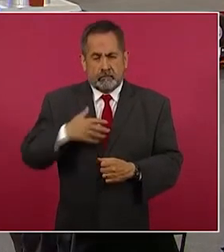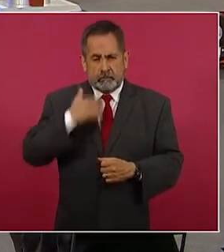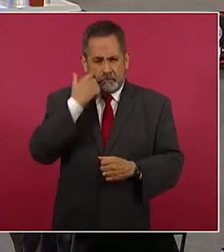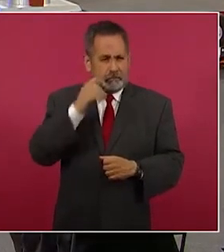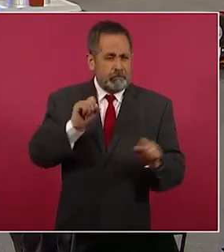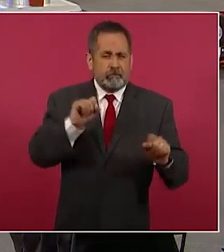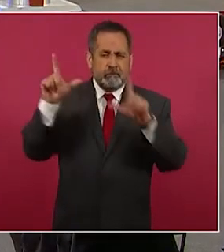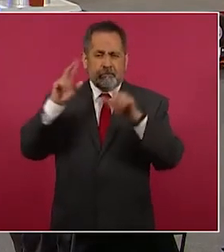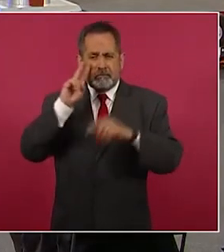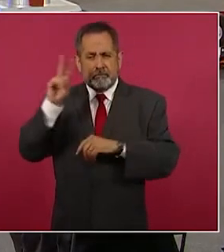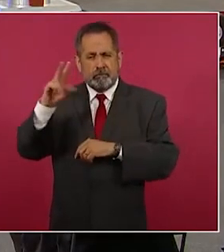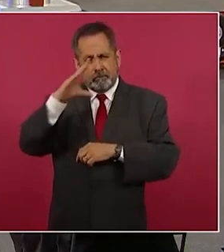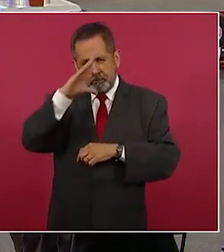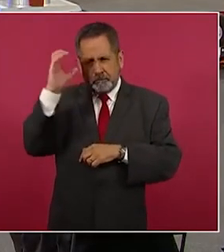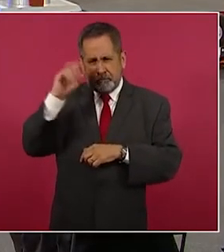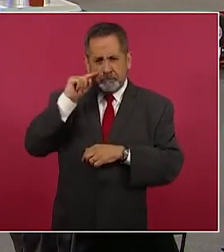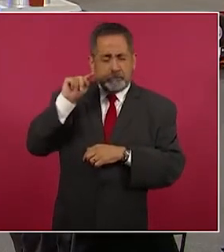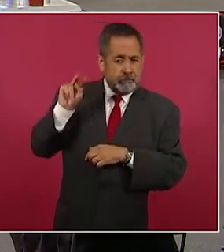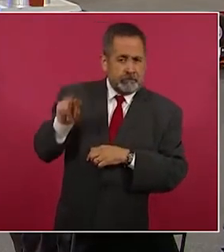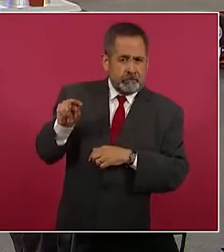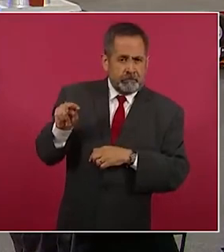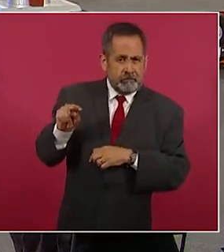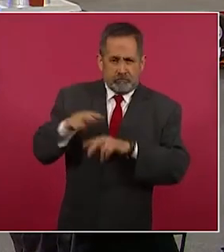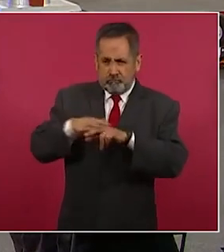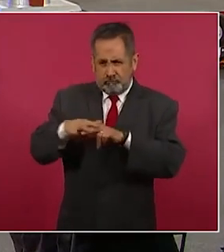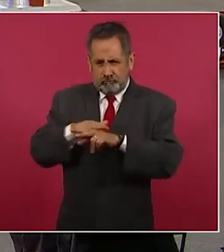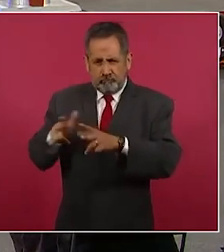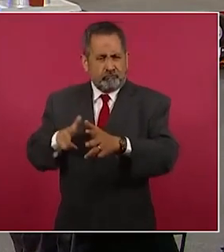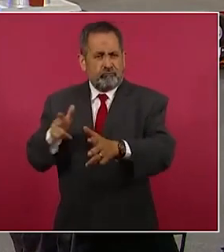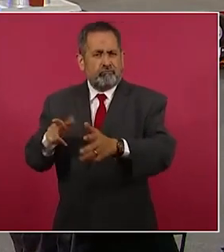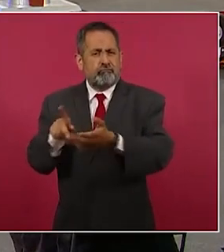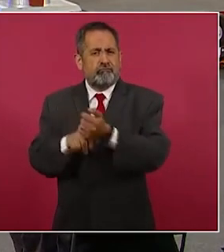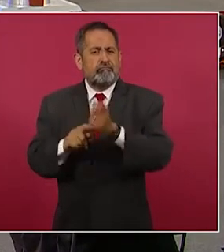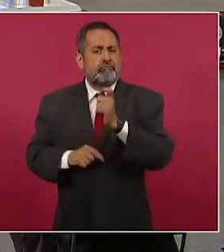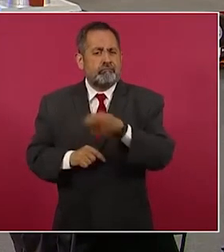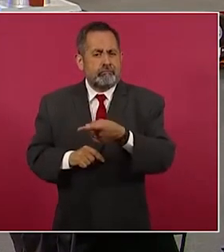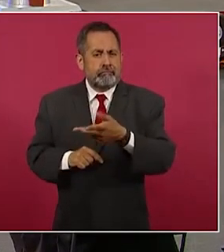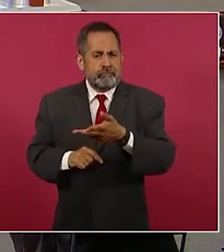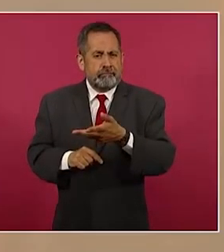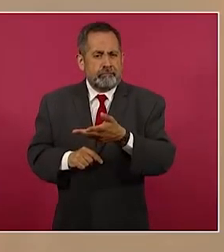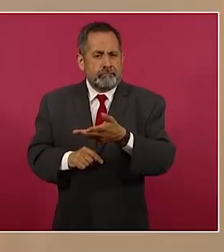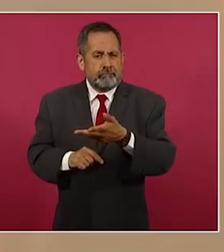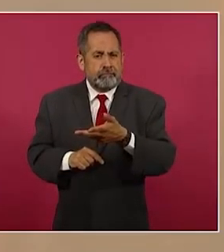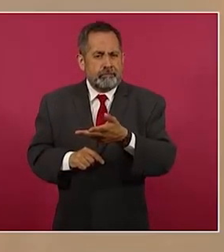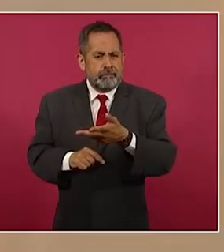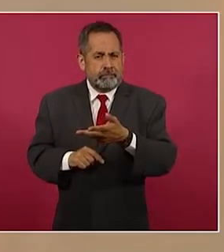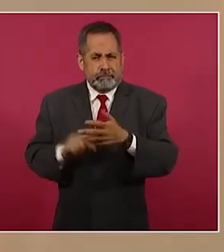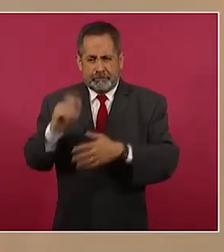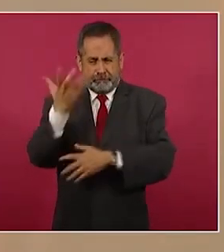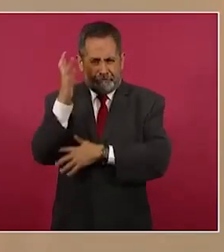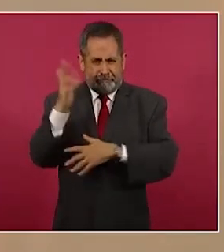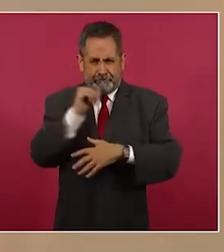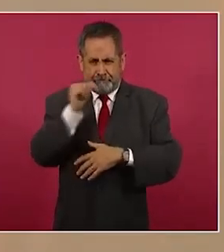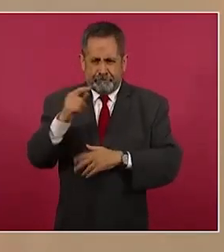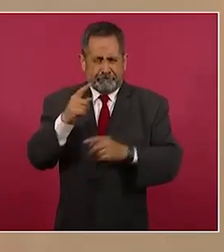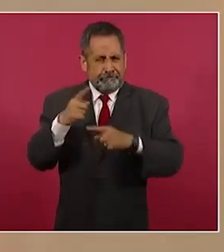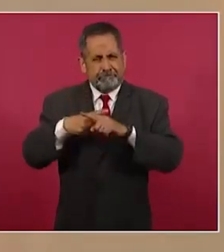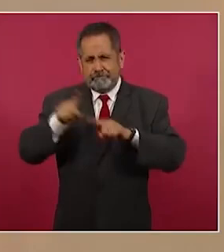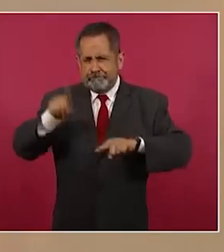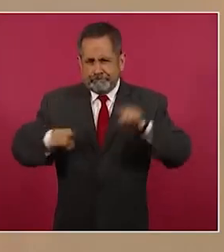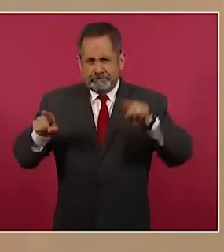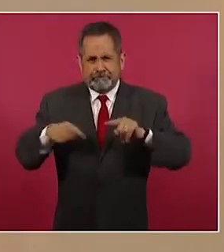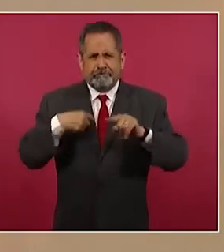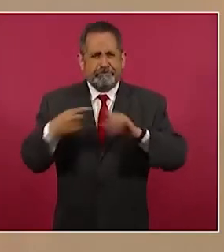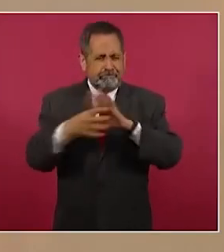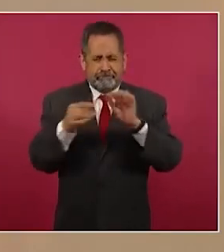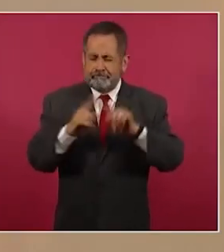donde se ve nada más el tramo de lo que se ve que ya no tiene árboles, para hacer la diferencia. Ese